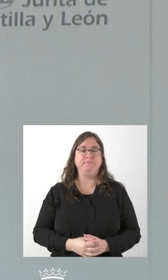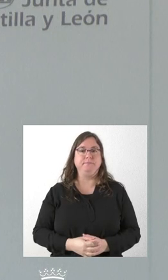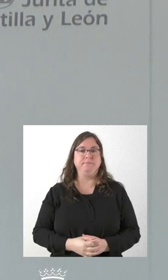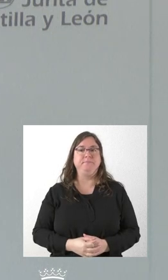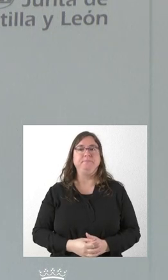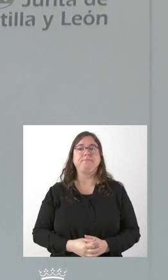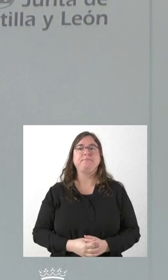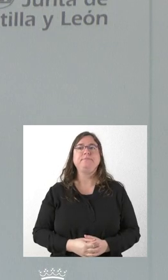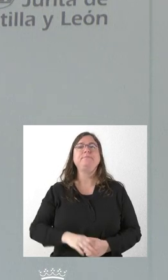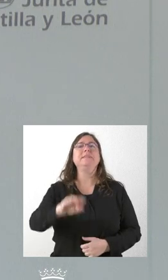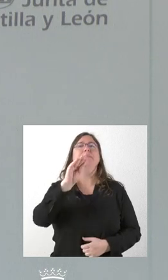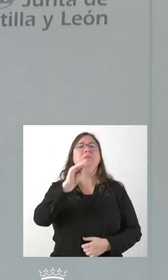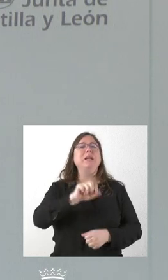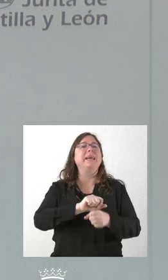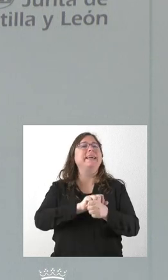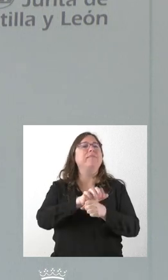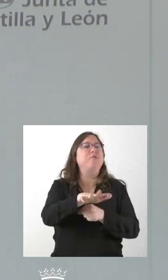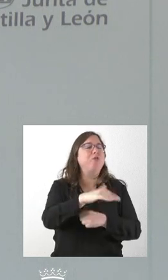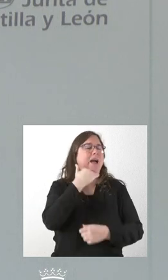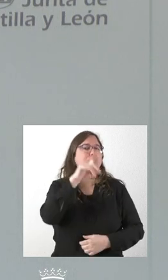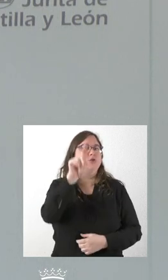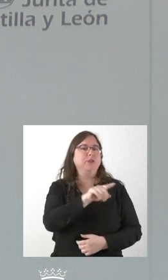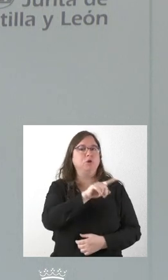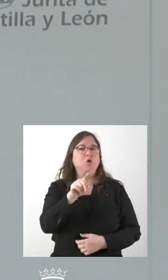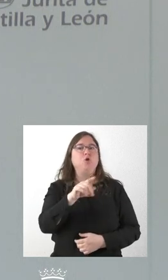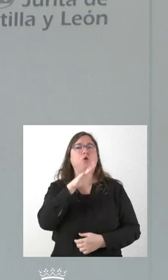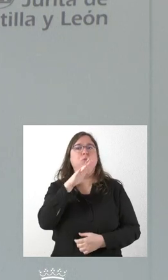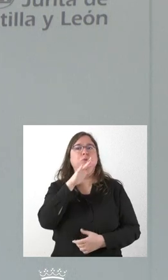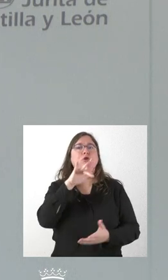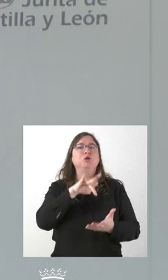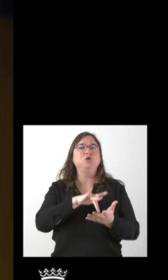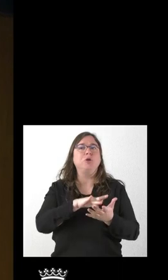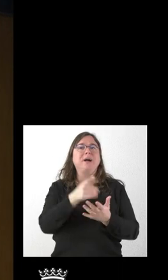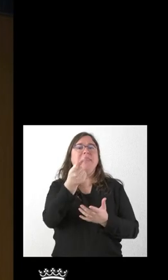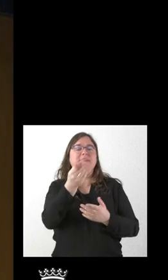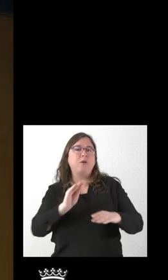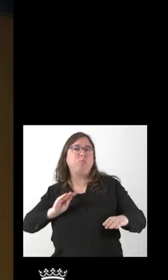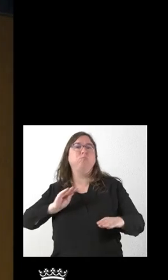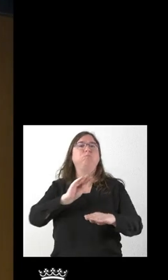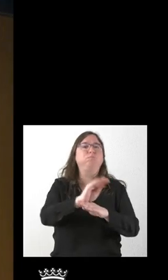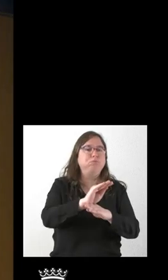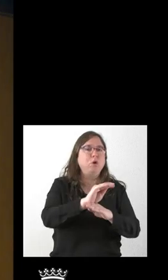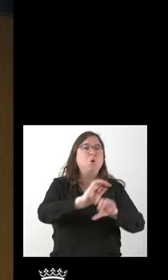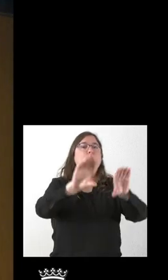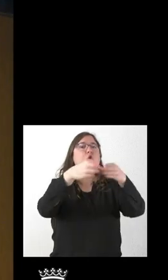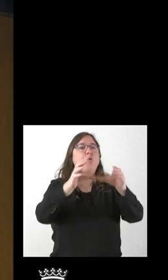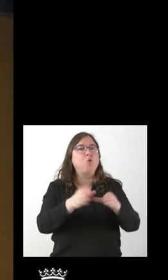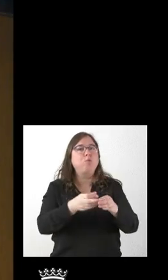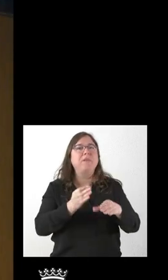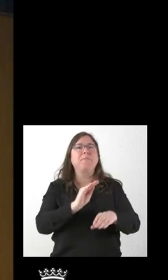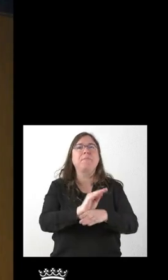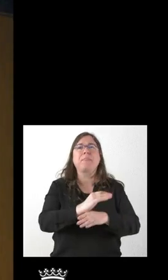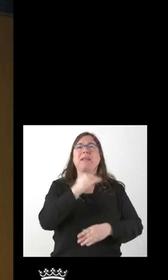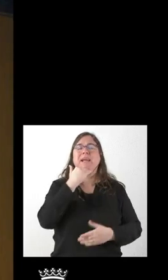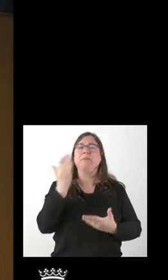¿Ha influido en algo el hecho de que se haya habilitado una partida económica para unos grupos para contratar? No sé si esa